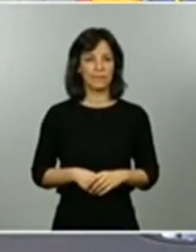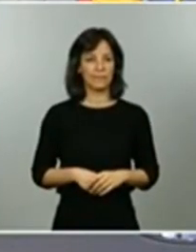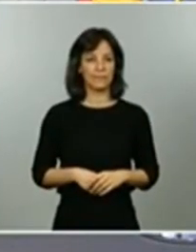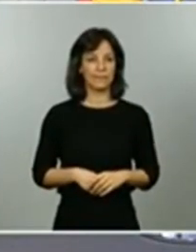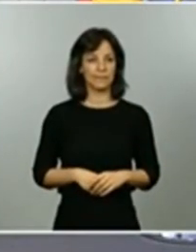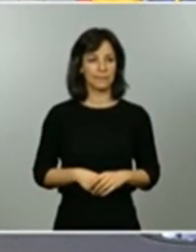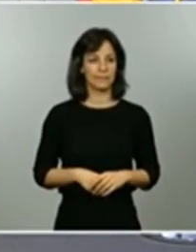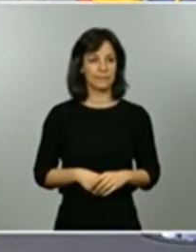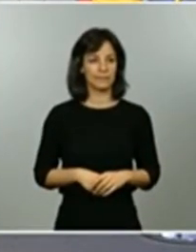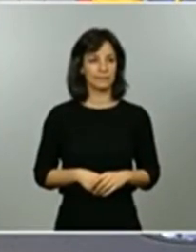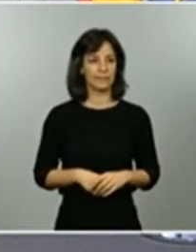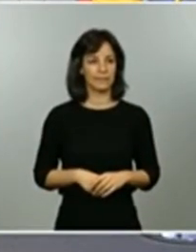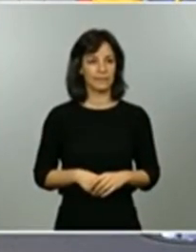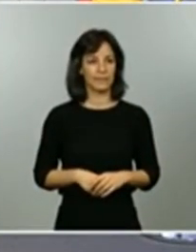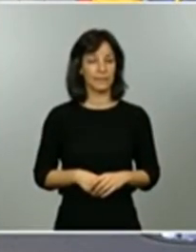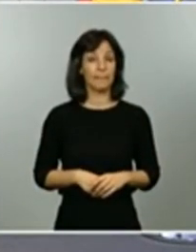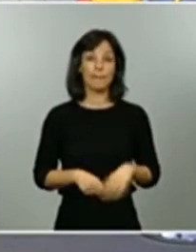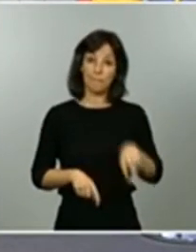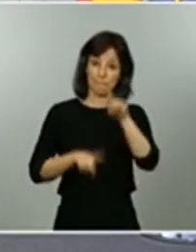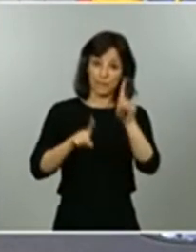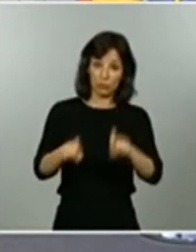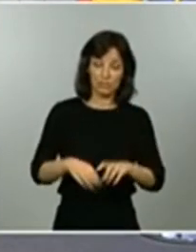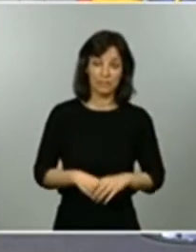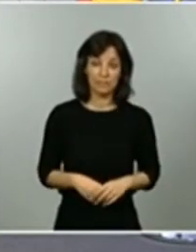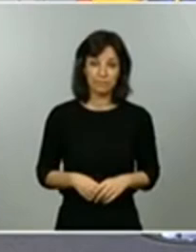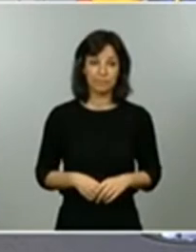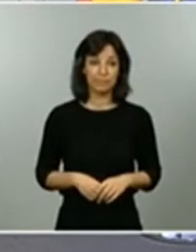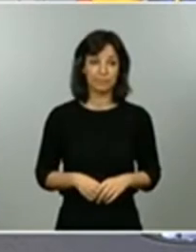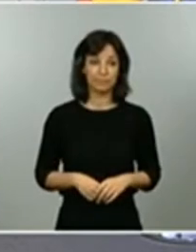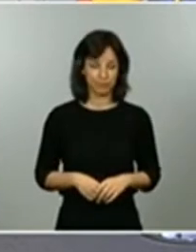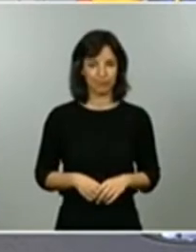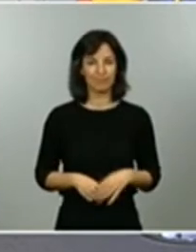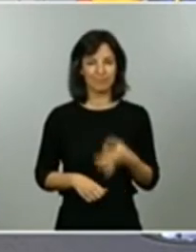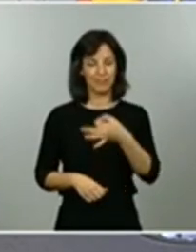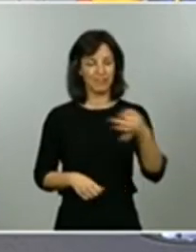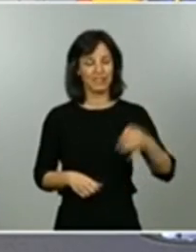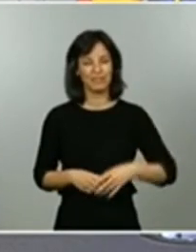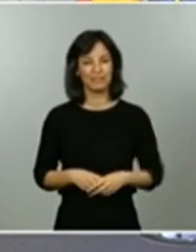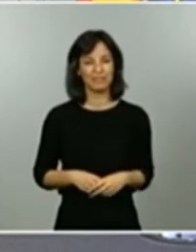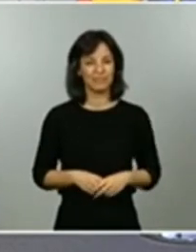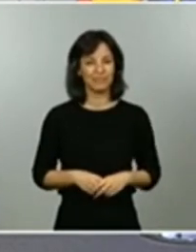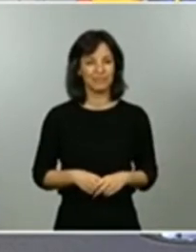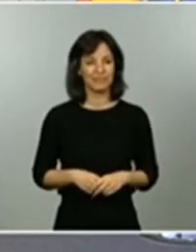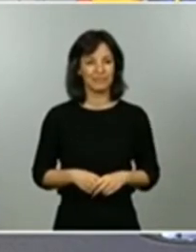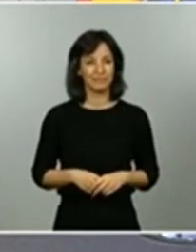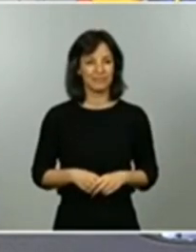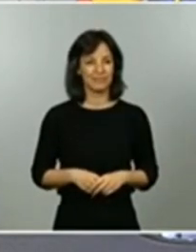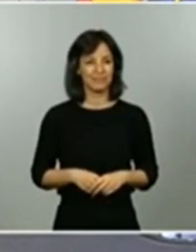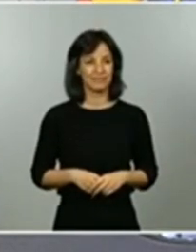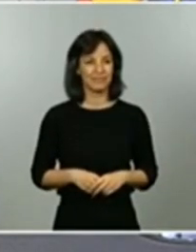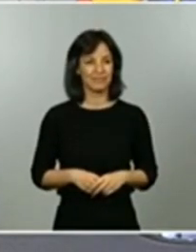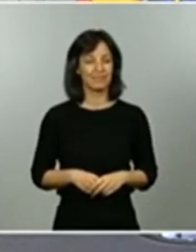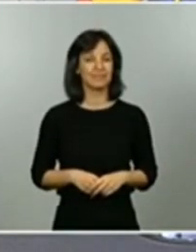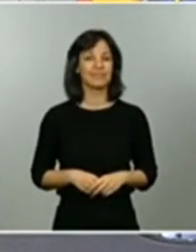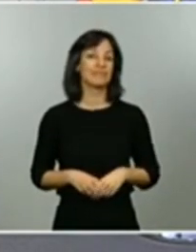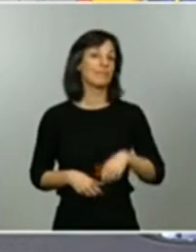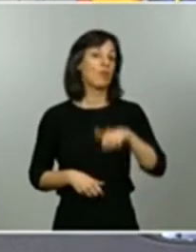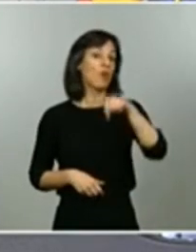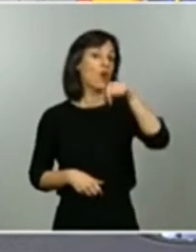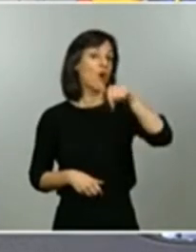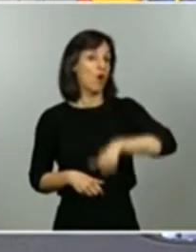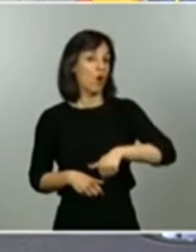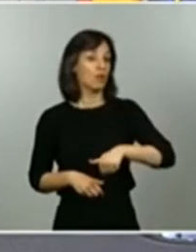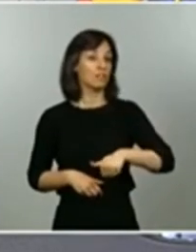pasamos a las preguntas ministro si perfecto muy bien bueno pues hoy hay un grupo de medios